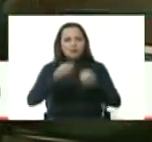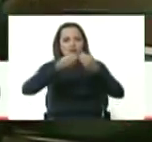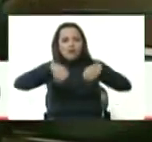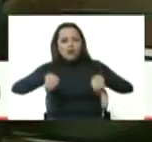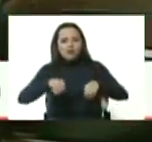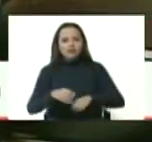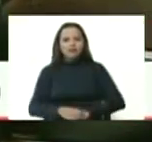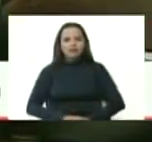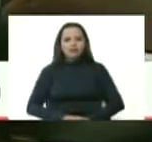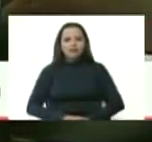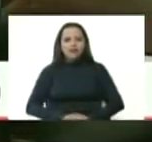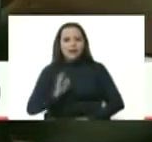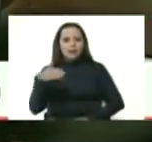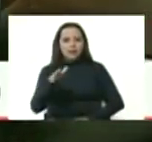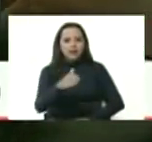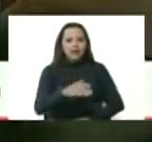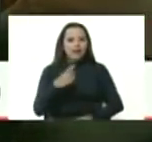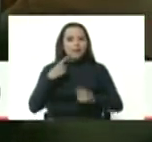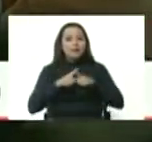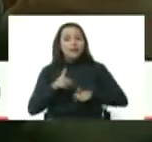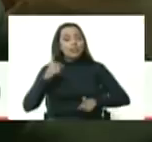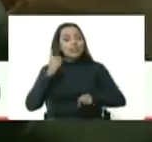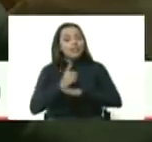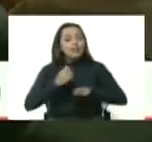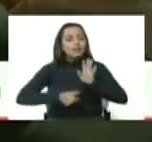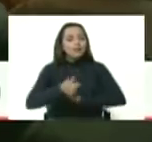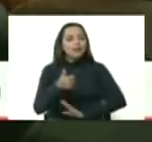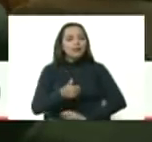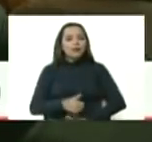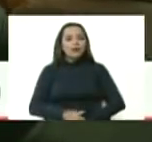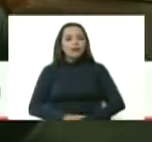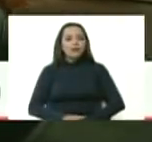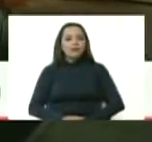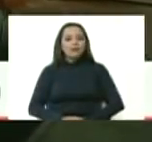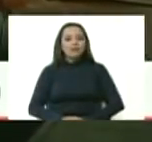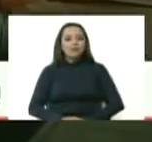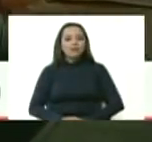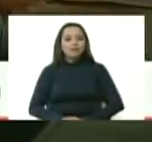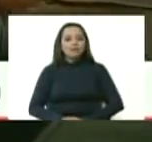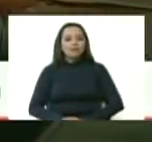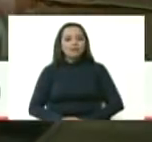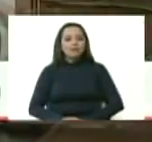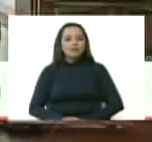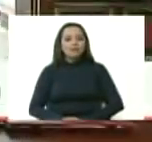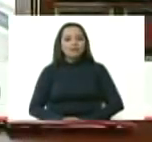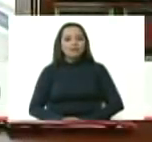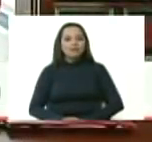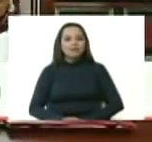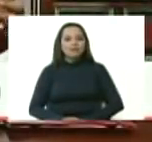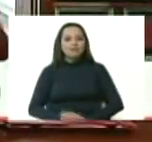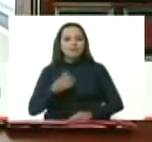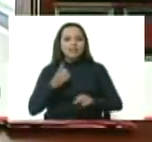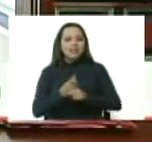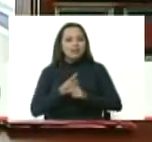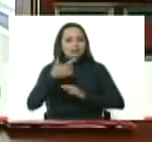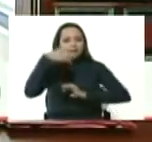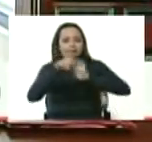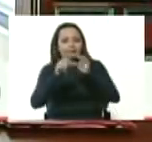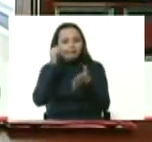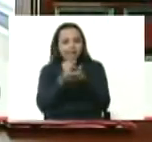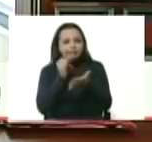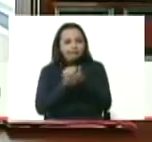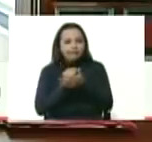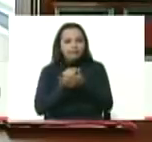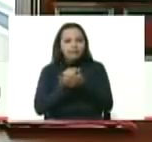al pescado pero tiene que ser mucho más tenemos que redondear bien el